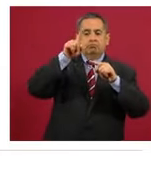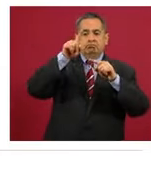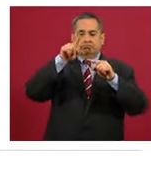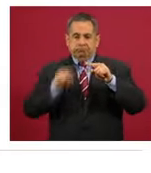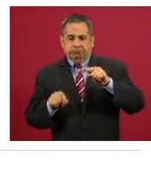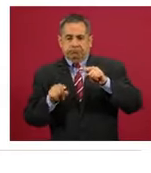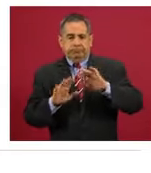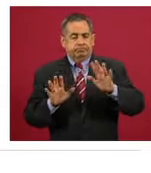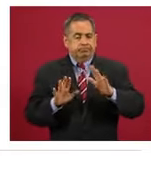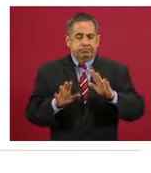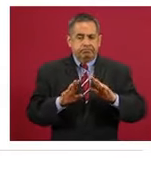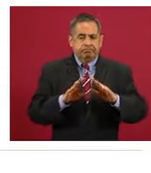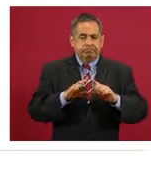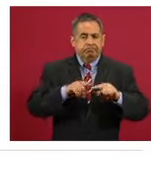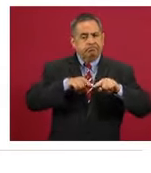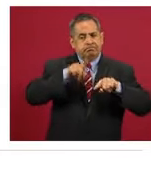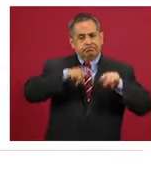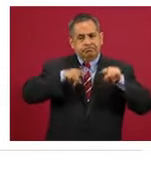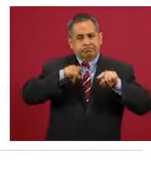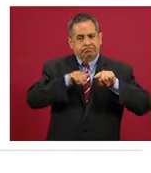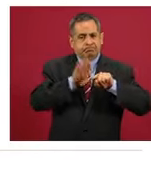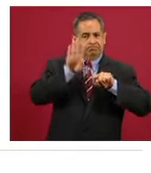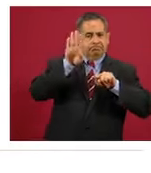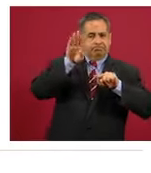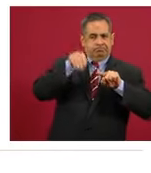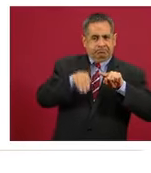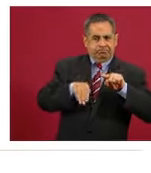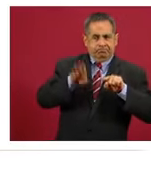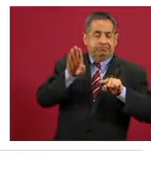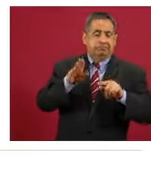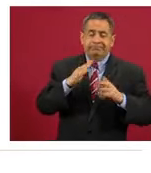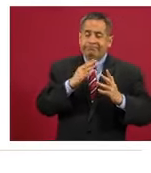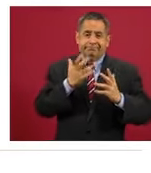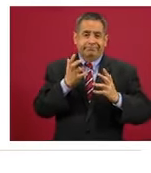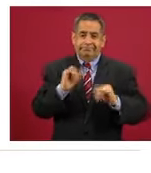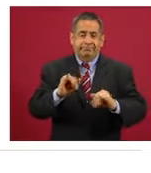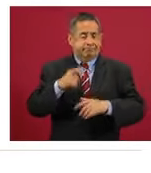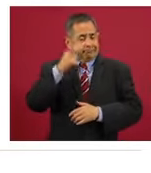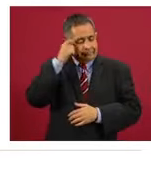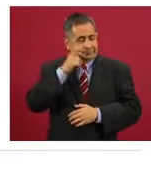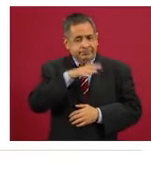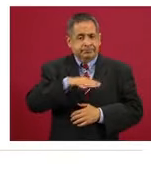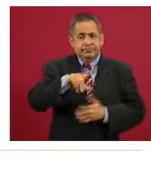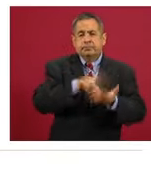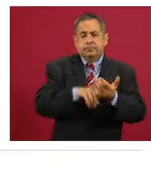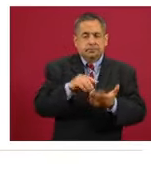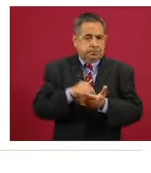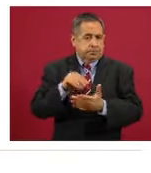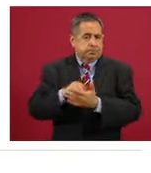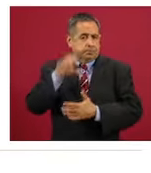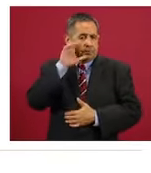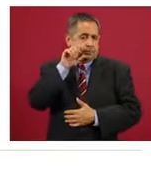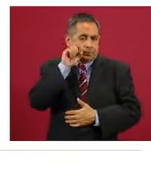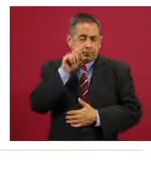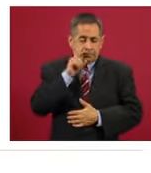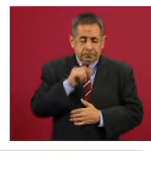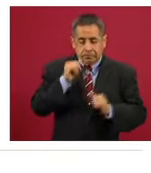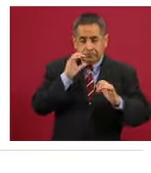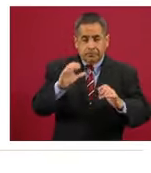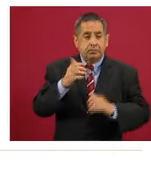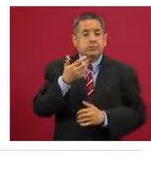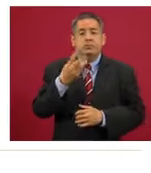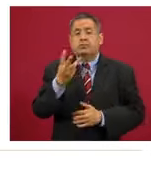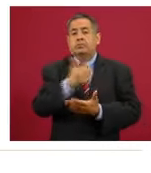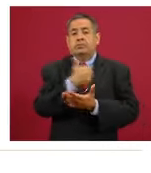sino que hay varios aumentos y disminuciones. Guerrero está aún en semáforo naranja, cuidado especial en las tres